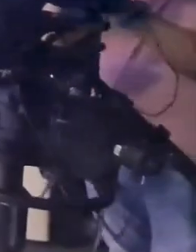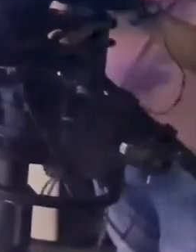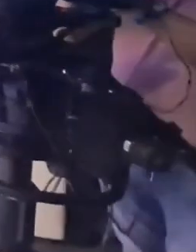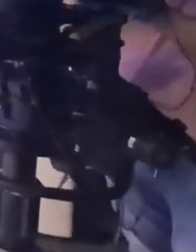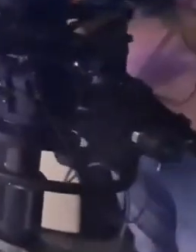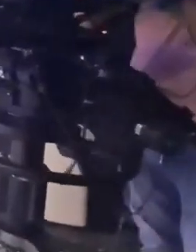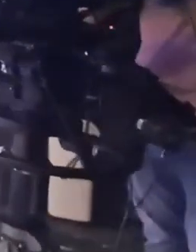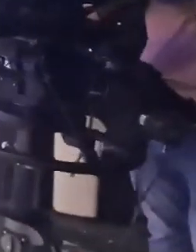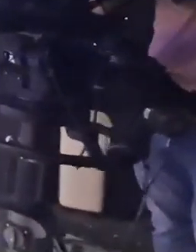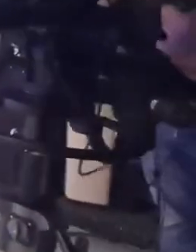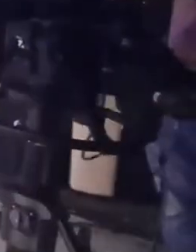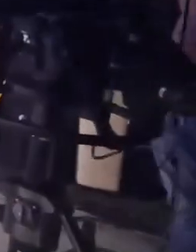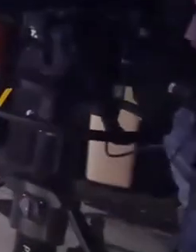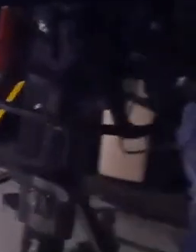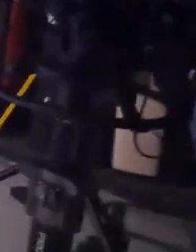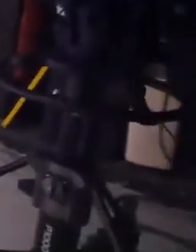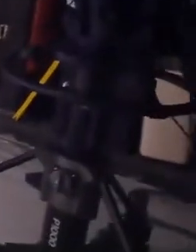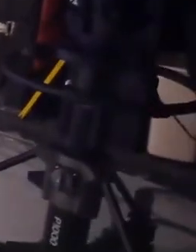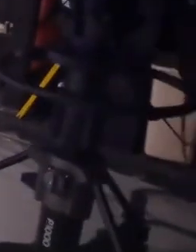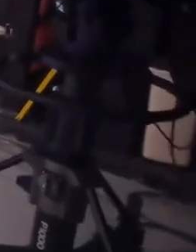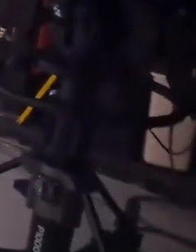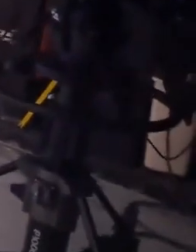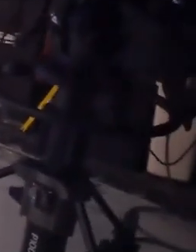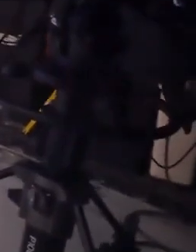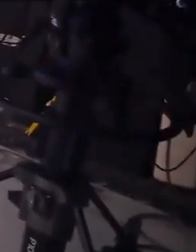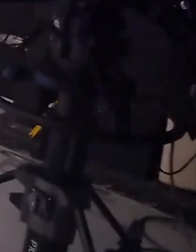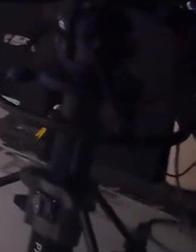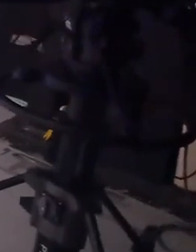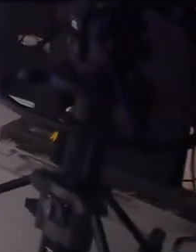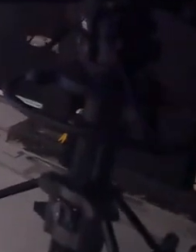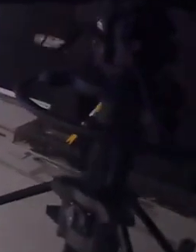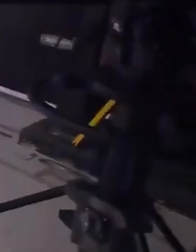Hola, hola, hola.